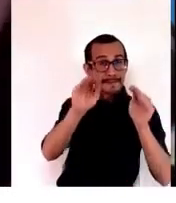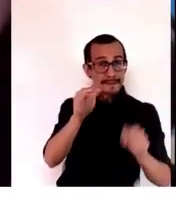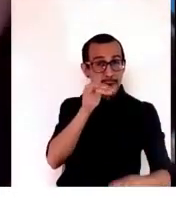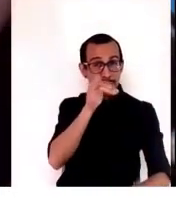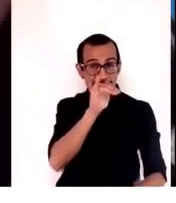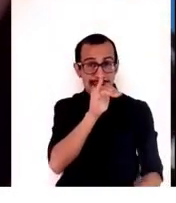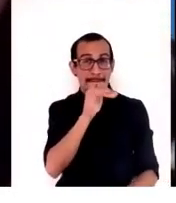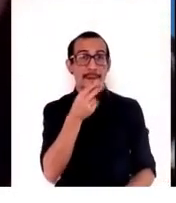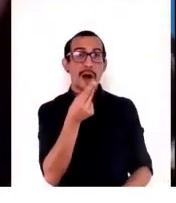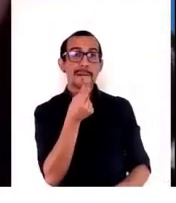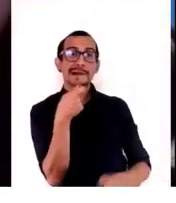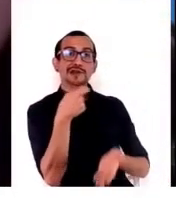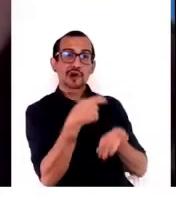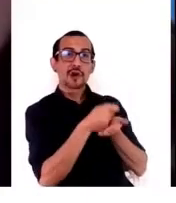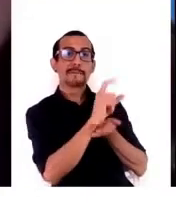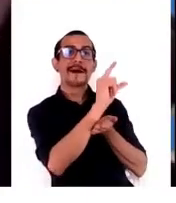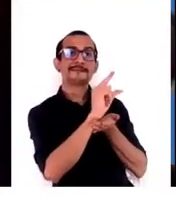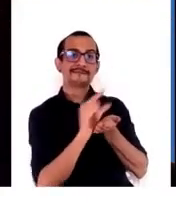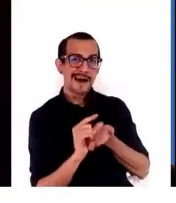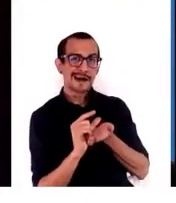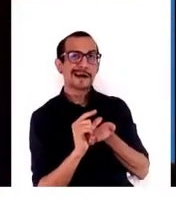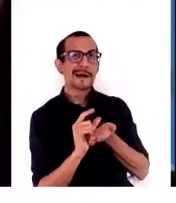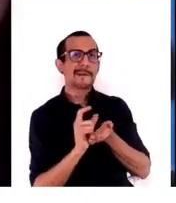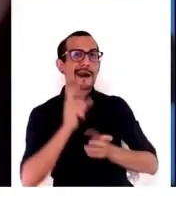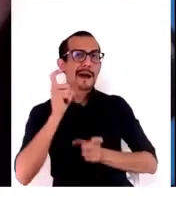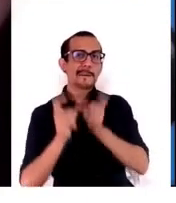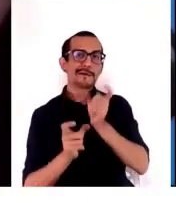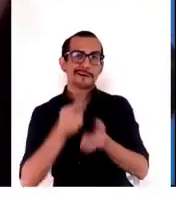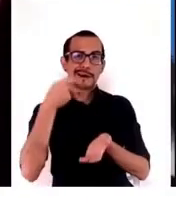precio baja por los consumidores, consumers.